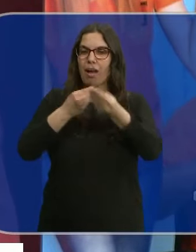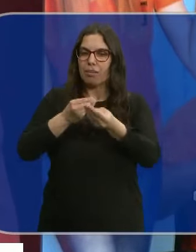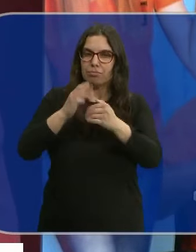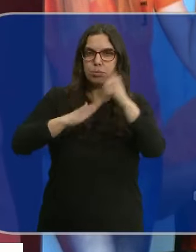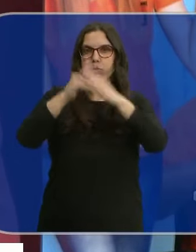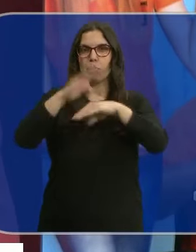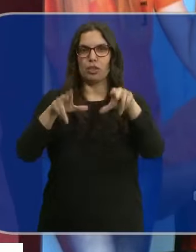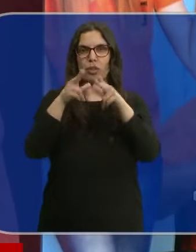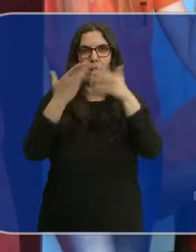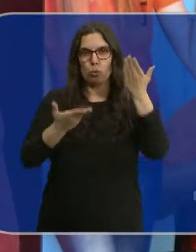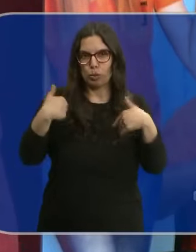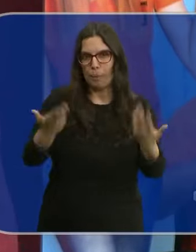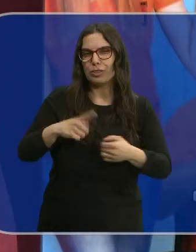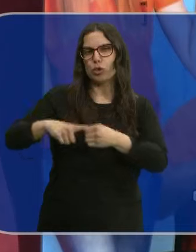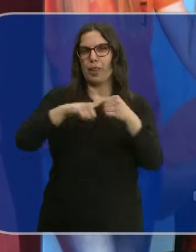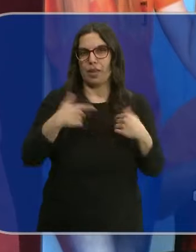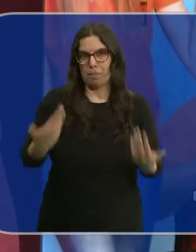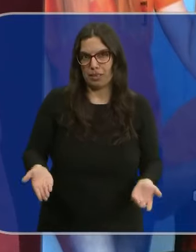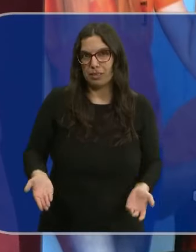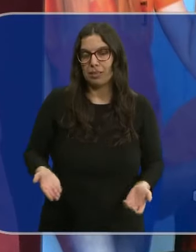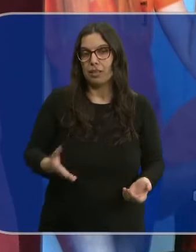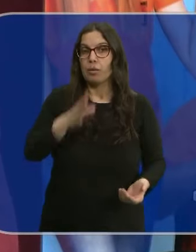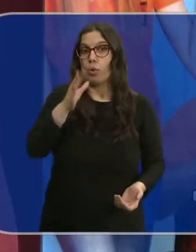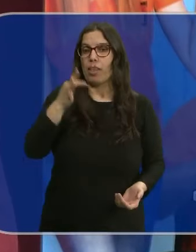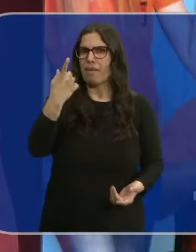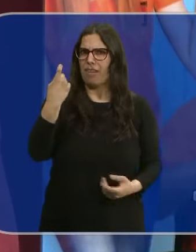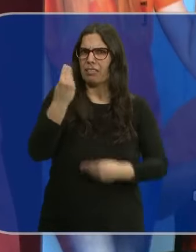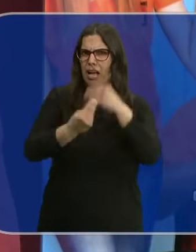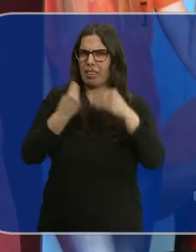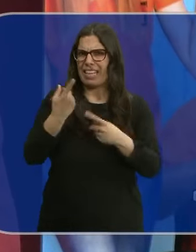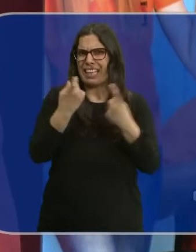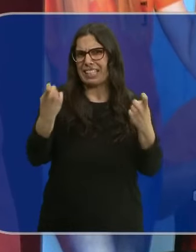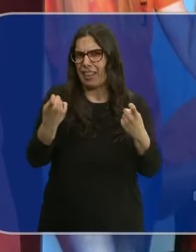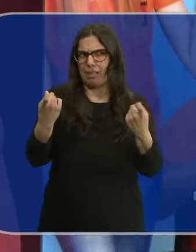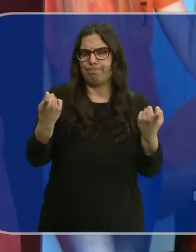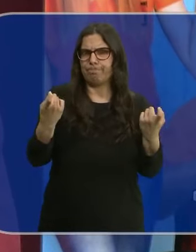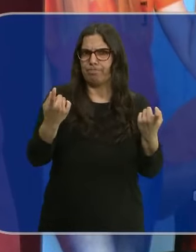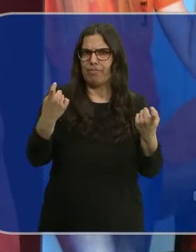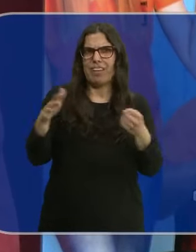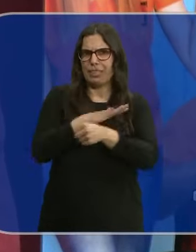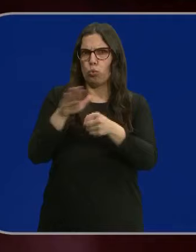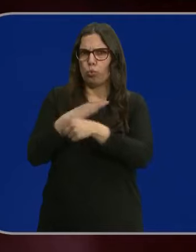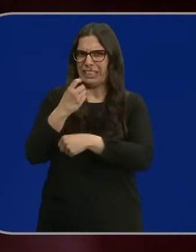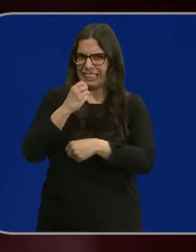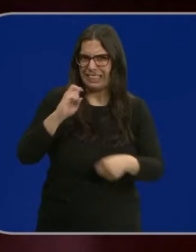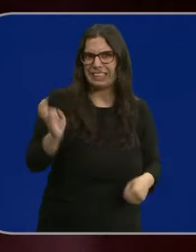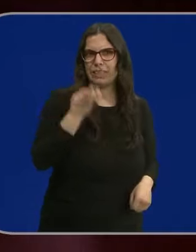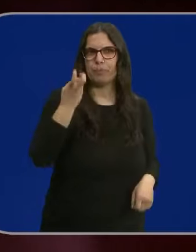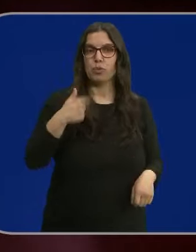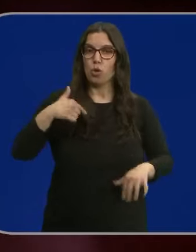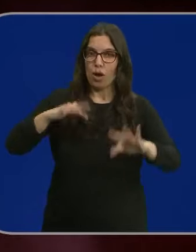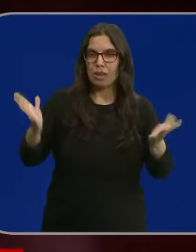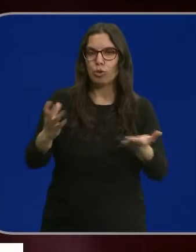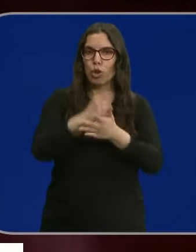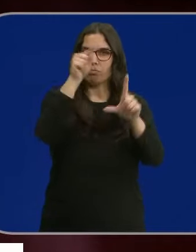sociedad más justa, una sociedad más solidaria, porque además hay mucho por hacer, hay muchas necesidades que todavía tenemos que cubrir. Animo a todos